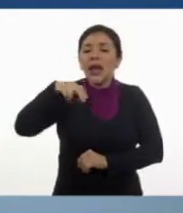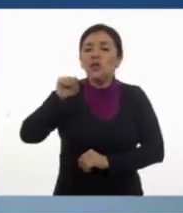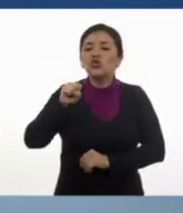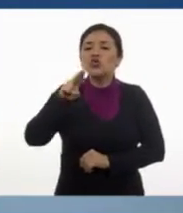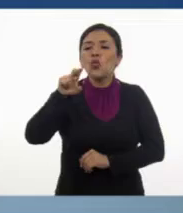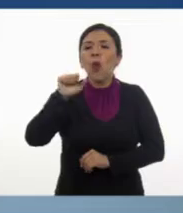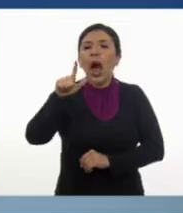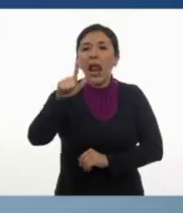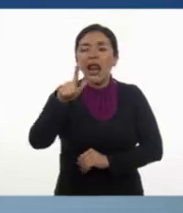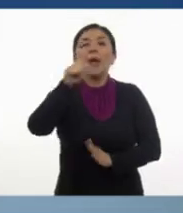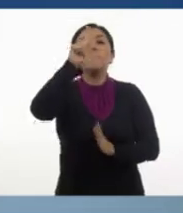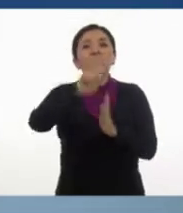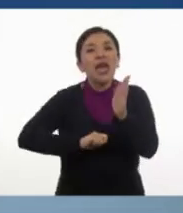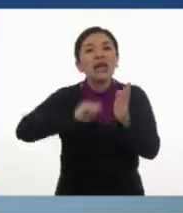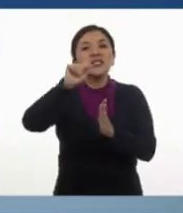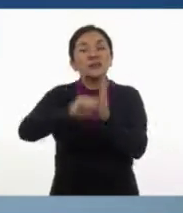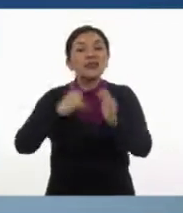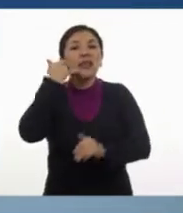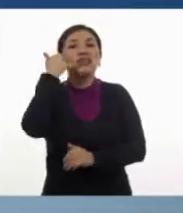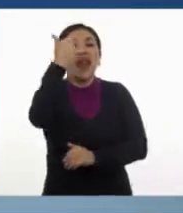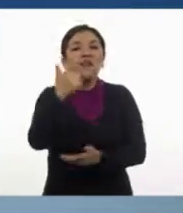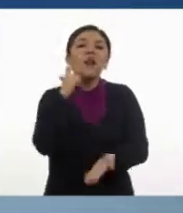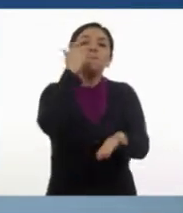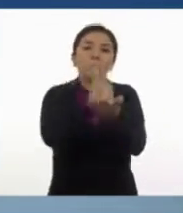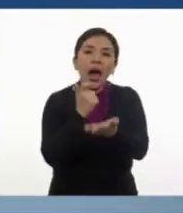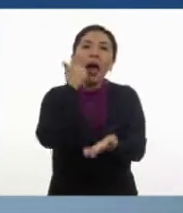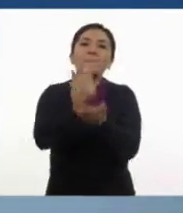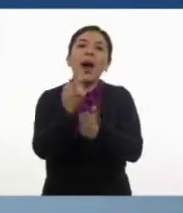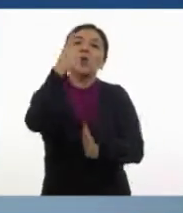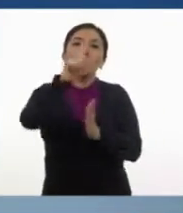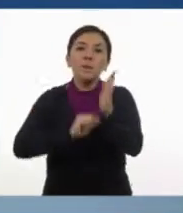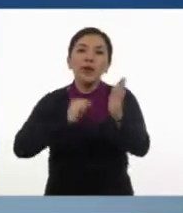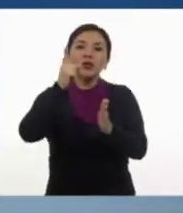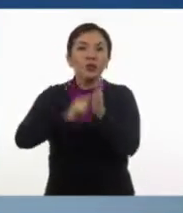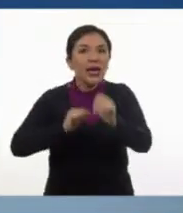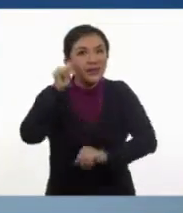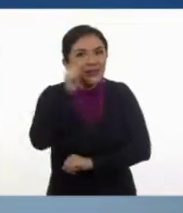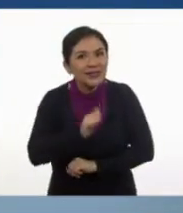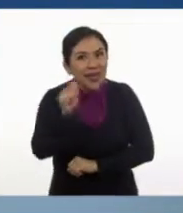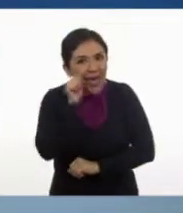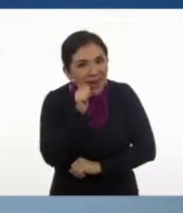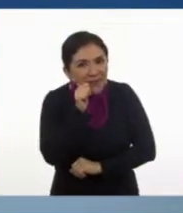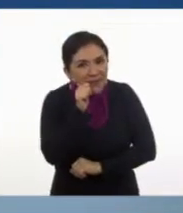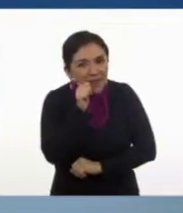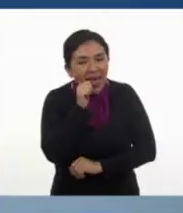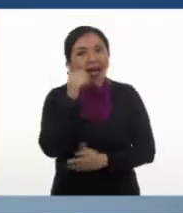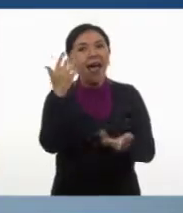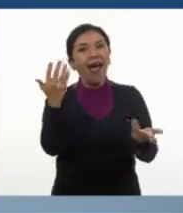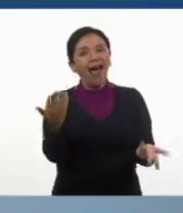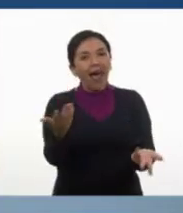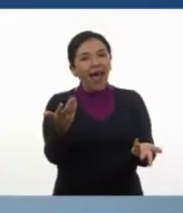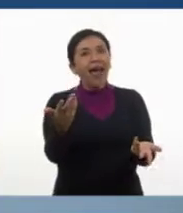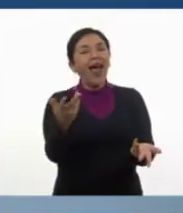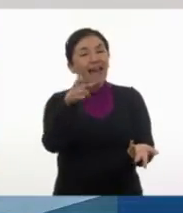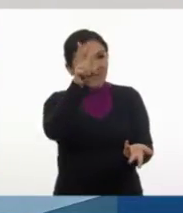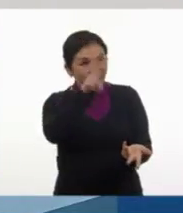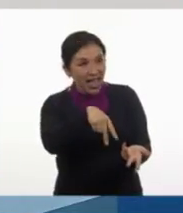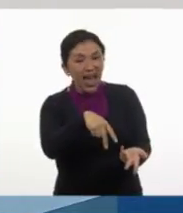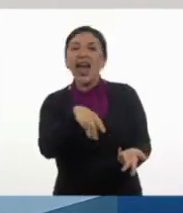el teléfono, eso se refiere a que tiene que pagarlo mes con mes. ¿Verdad, maestra?